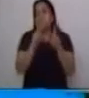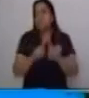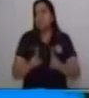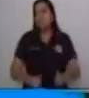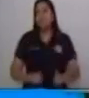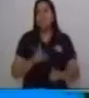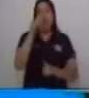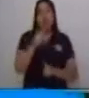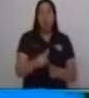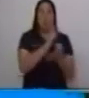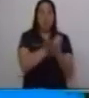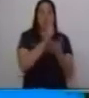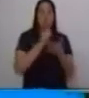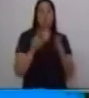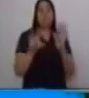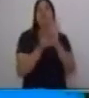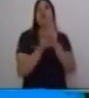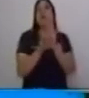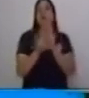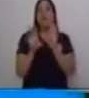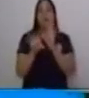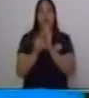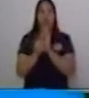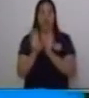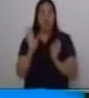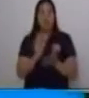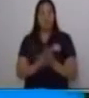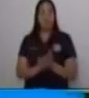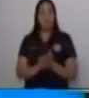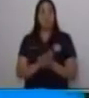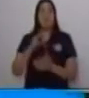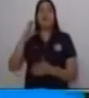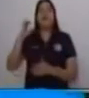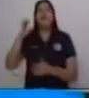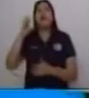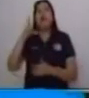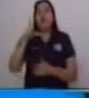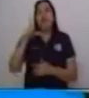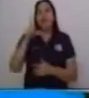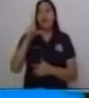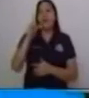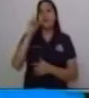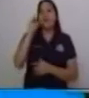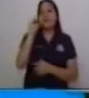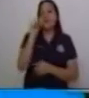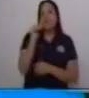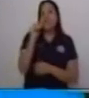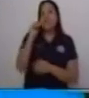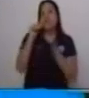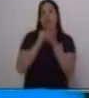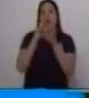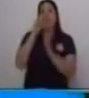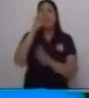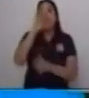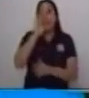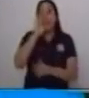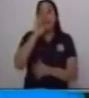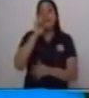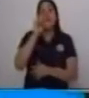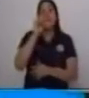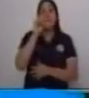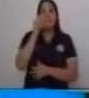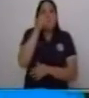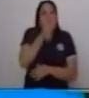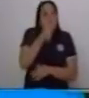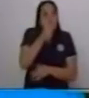el que bien anda sería nuestra primera oración el que